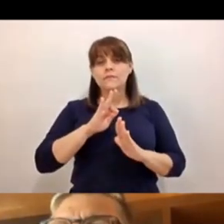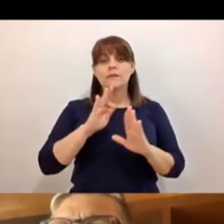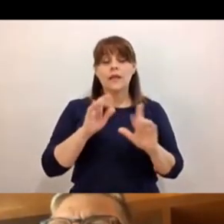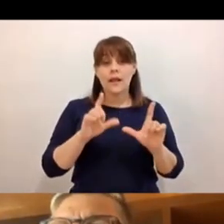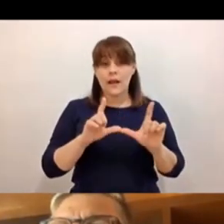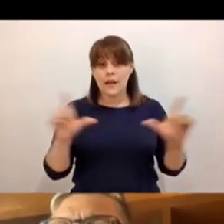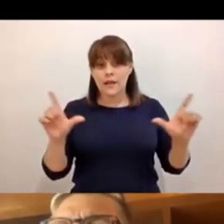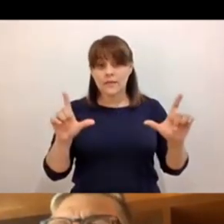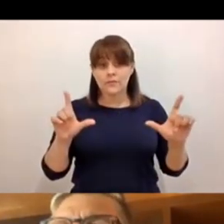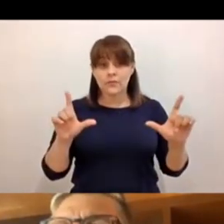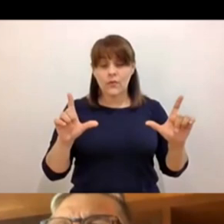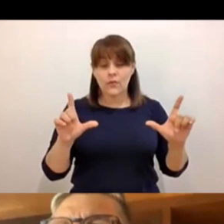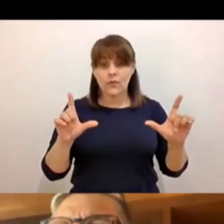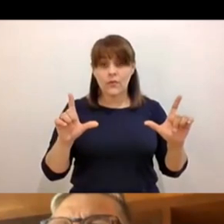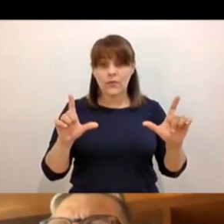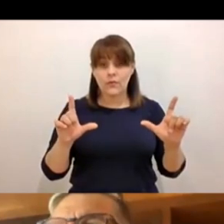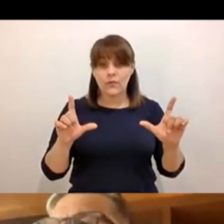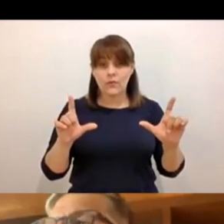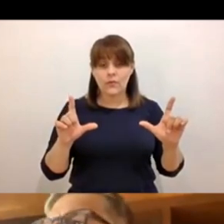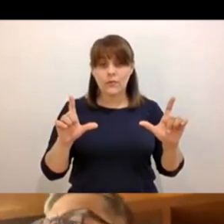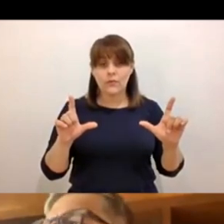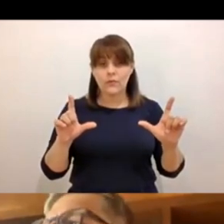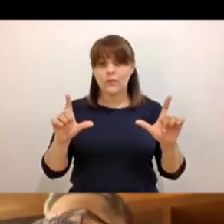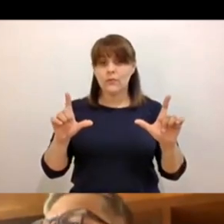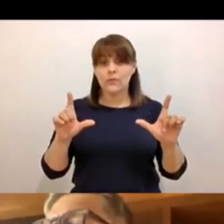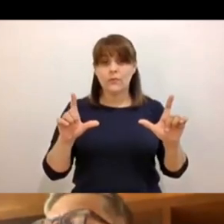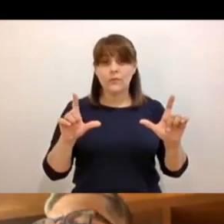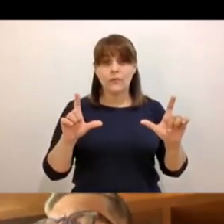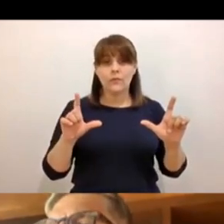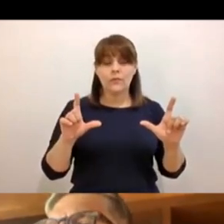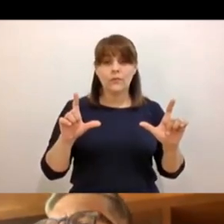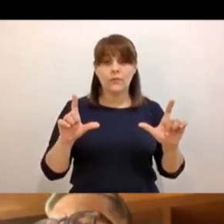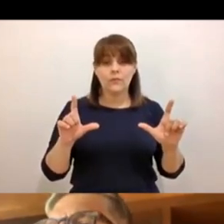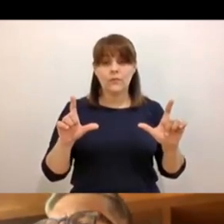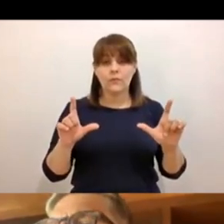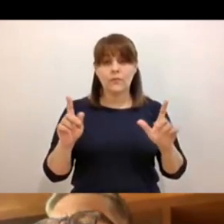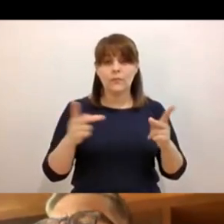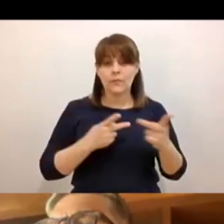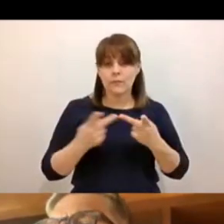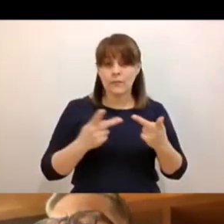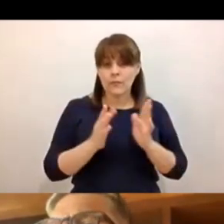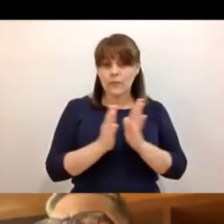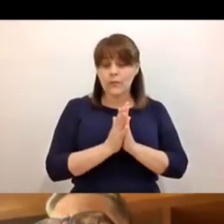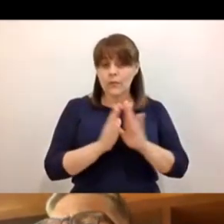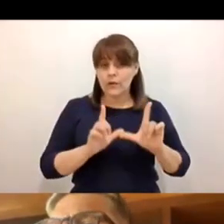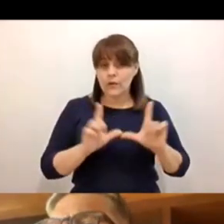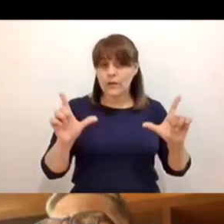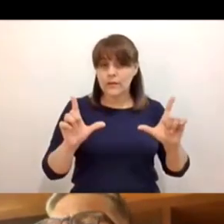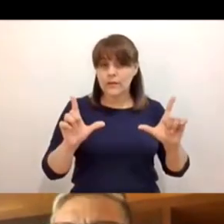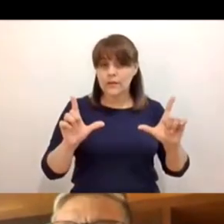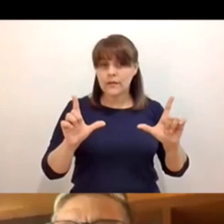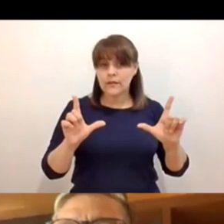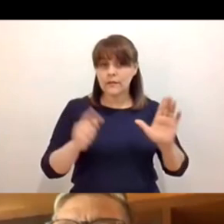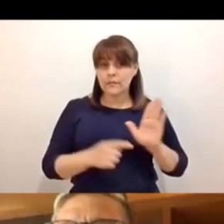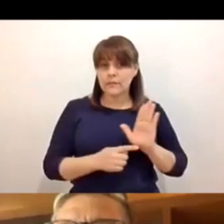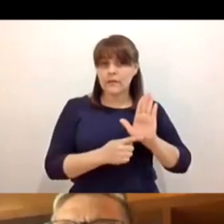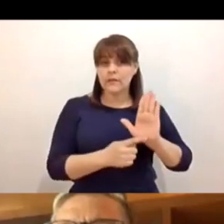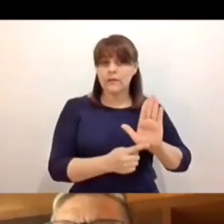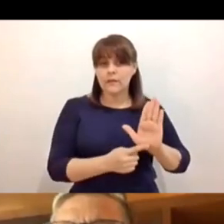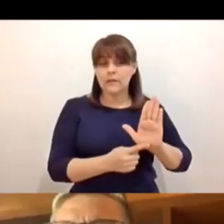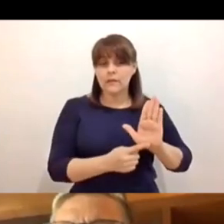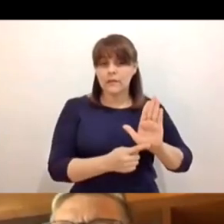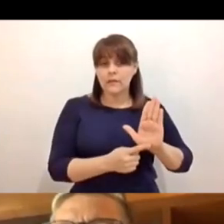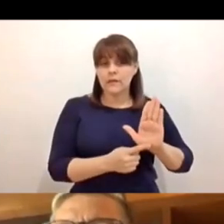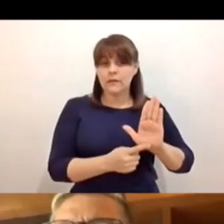Antes de hacer un saludo, preparar la elección que...